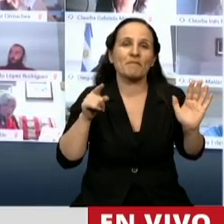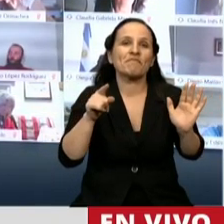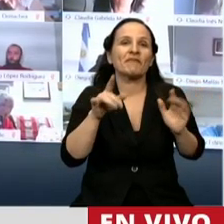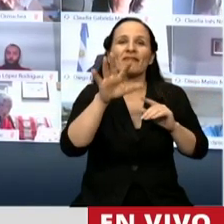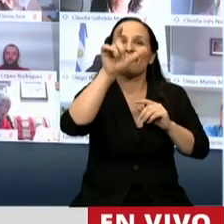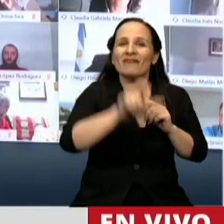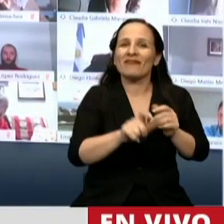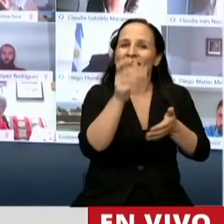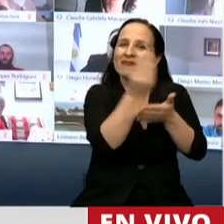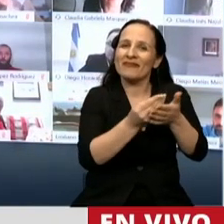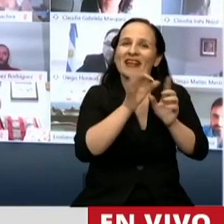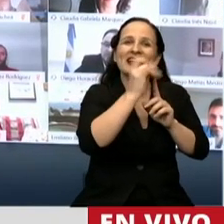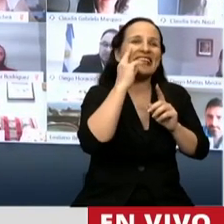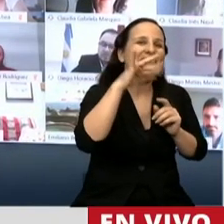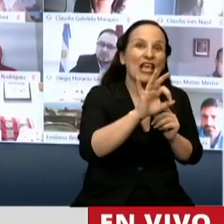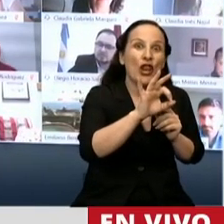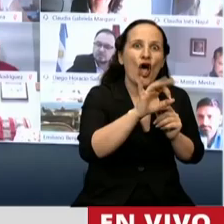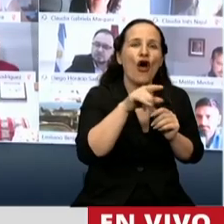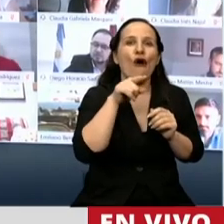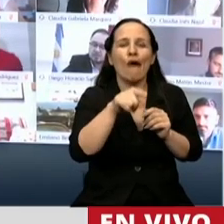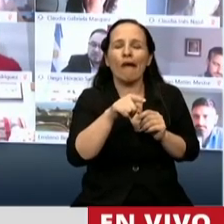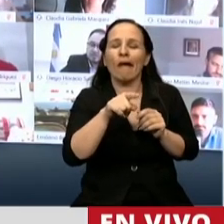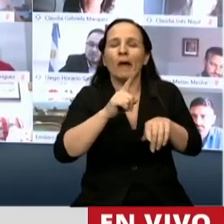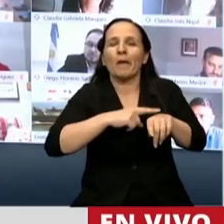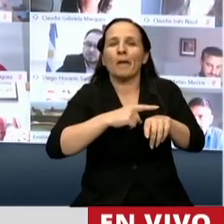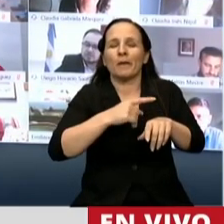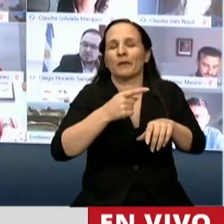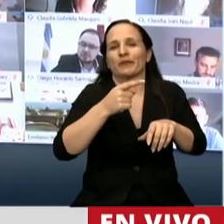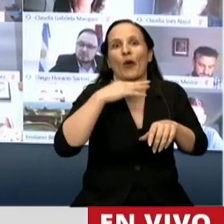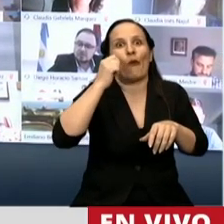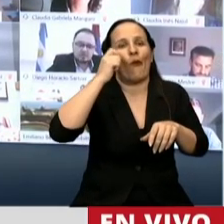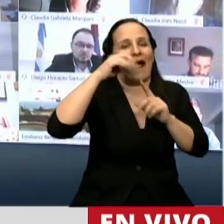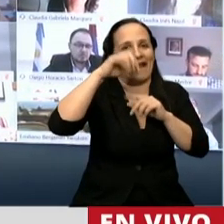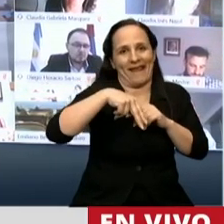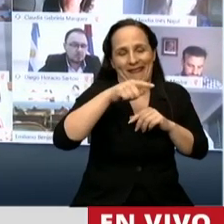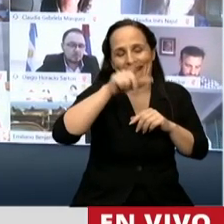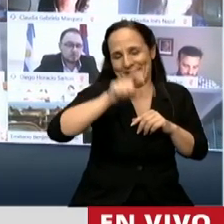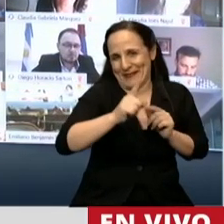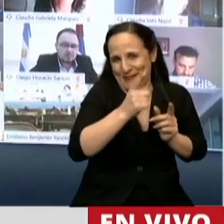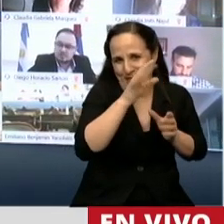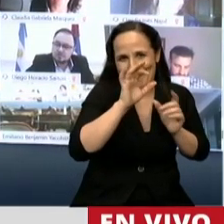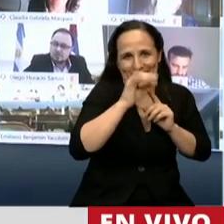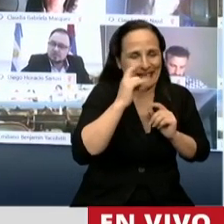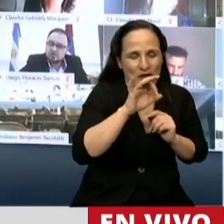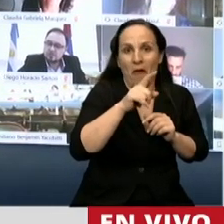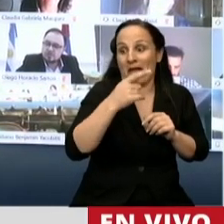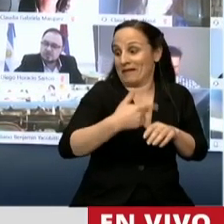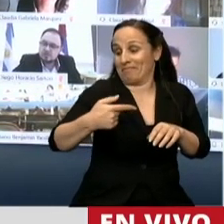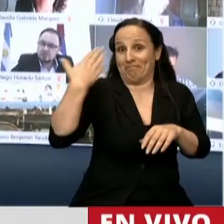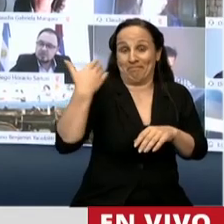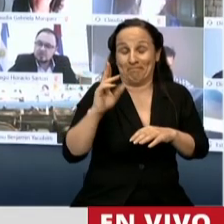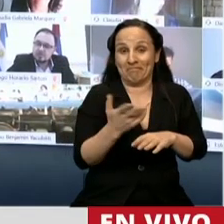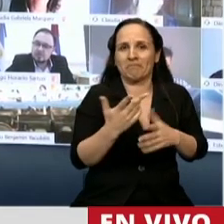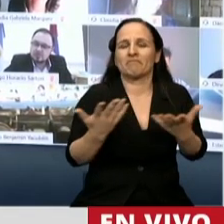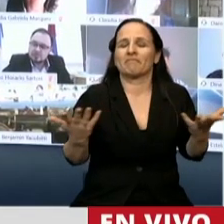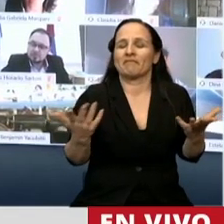Quino, Joaquín Lavado, el miércoles pasado cuando nos deja. Es un honor, es un honor para mí